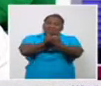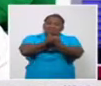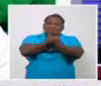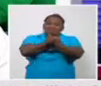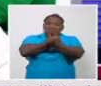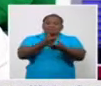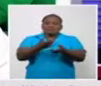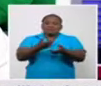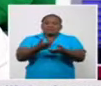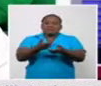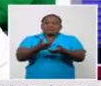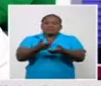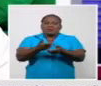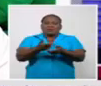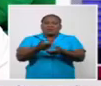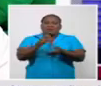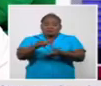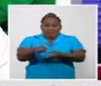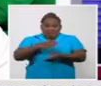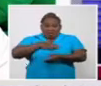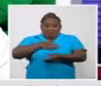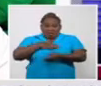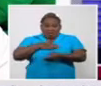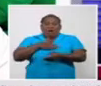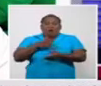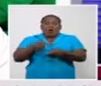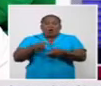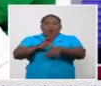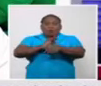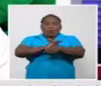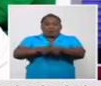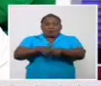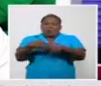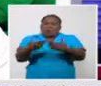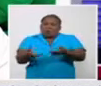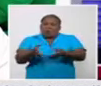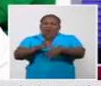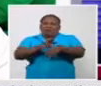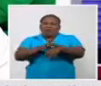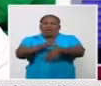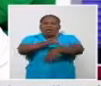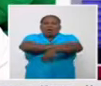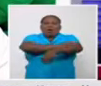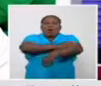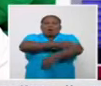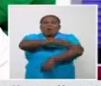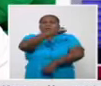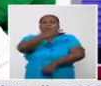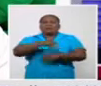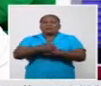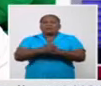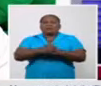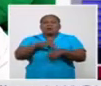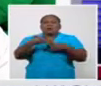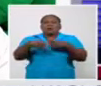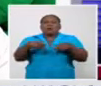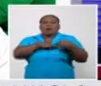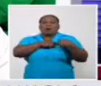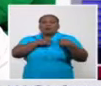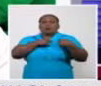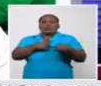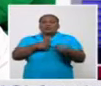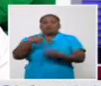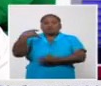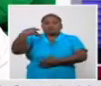también, pero para esta enfermedad. Hipertensión arterial, cardiopatía isquémica, obesidad